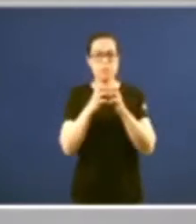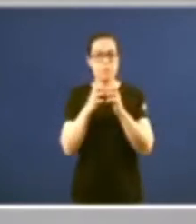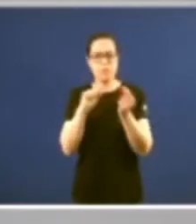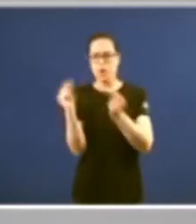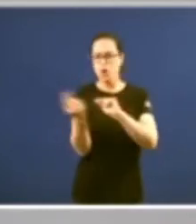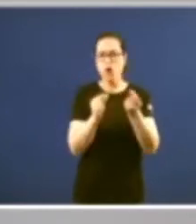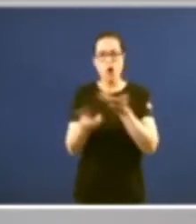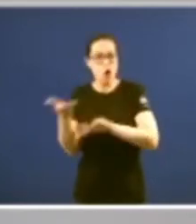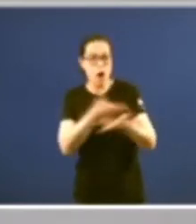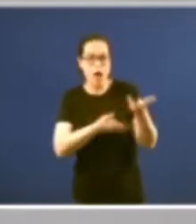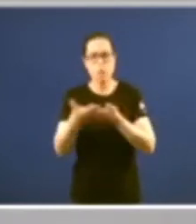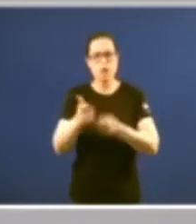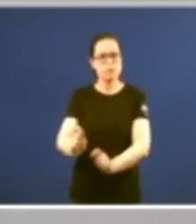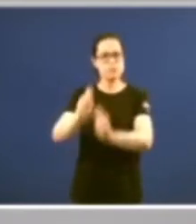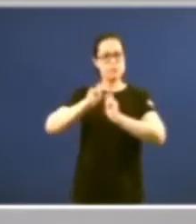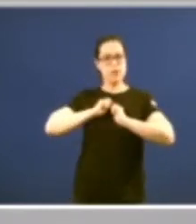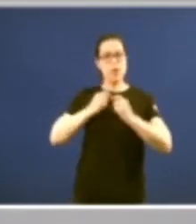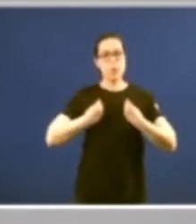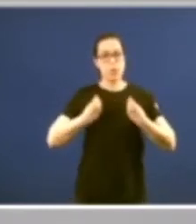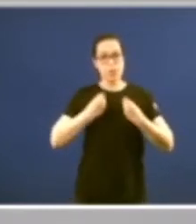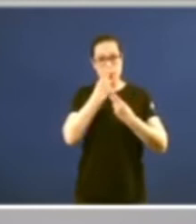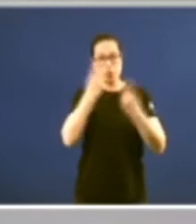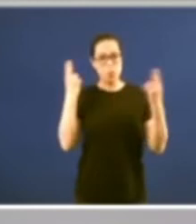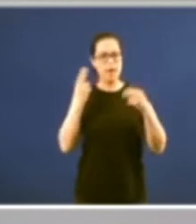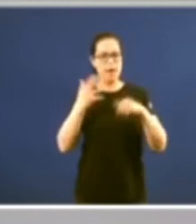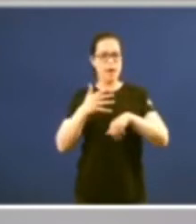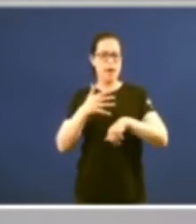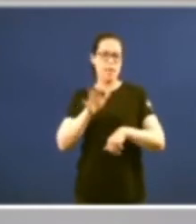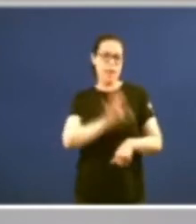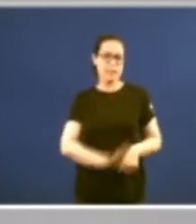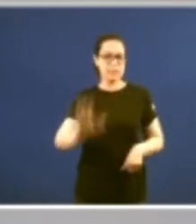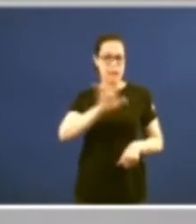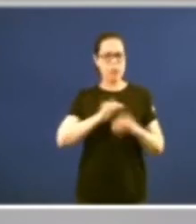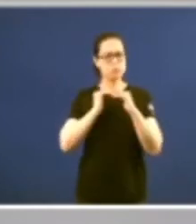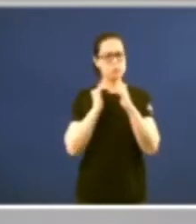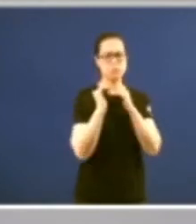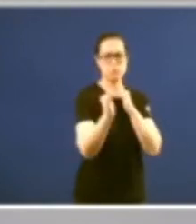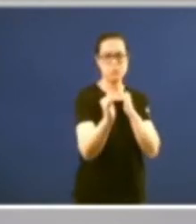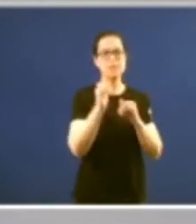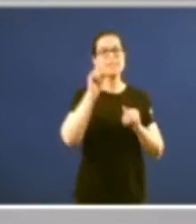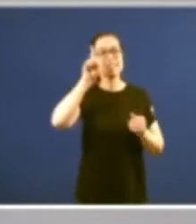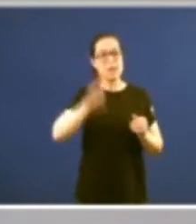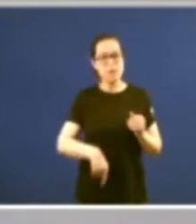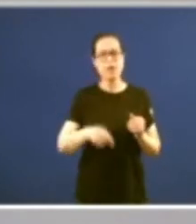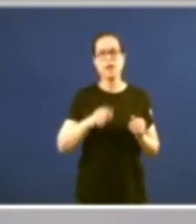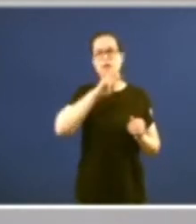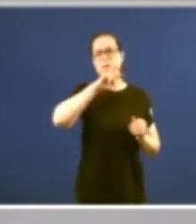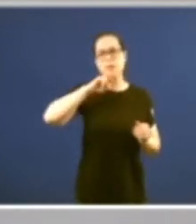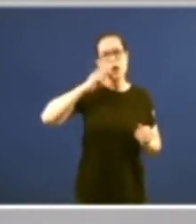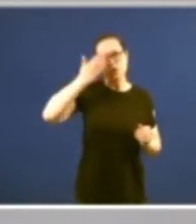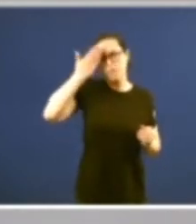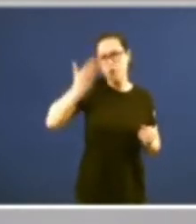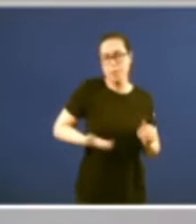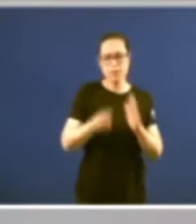posible la estabilidad de la vida pública del Estado y responden a los principios y valores fundamentales